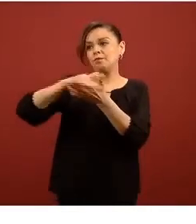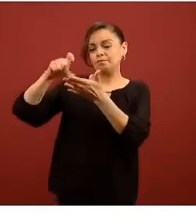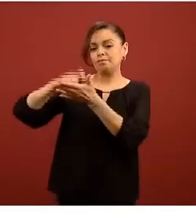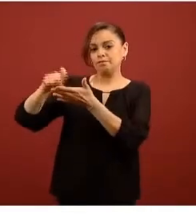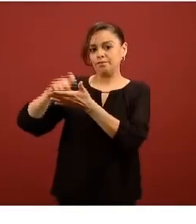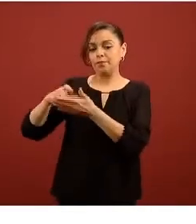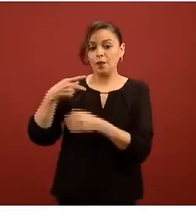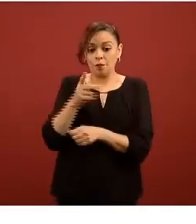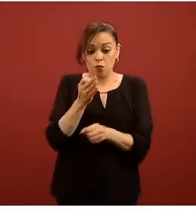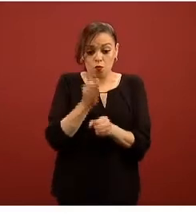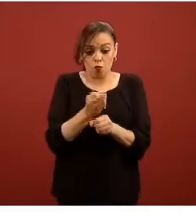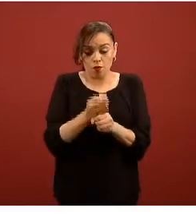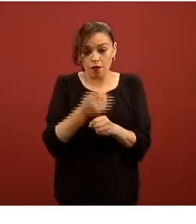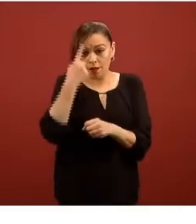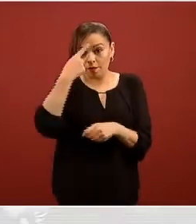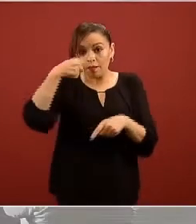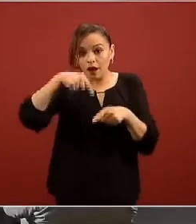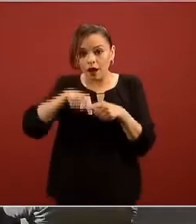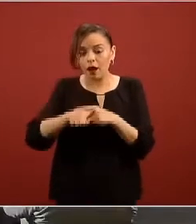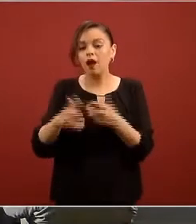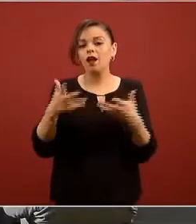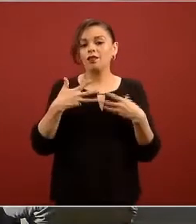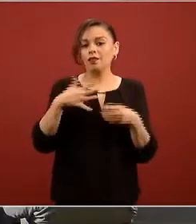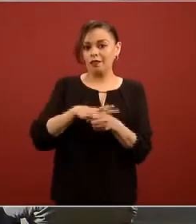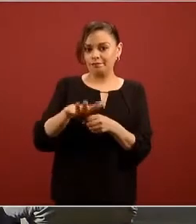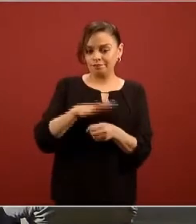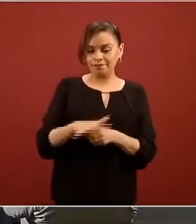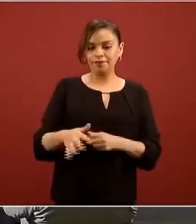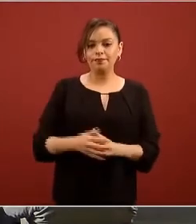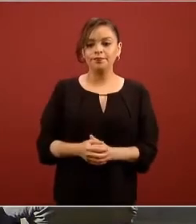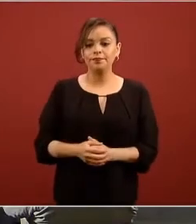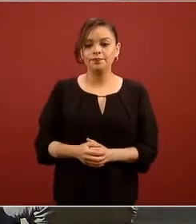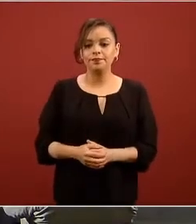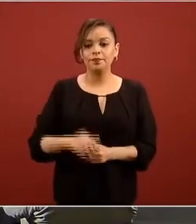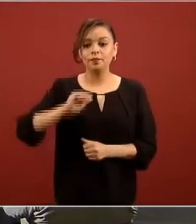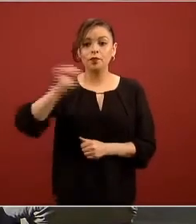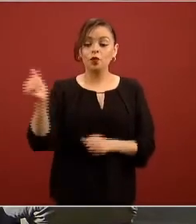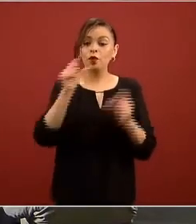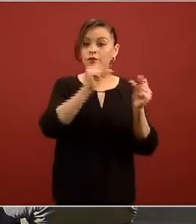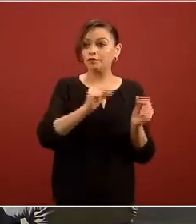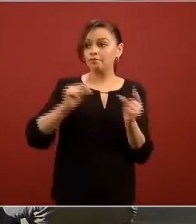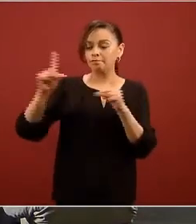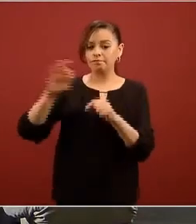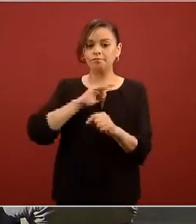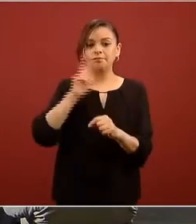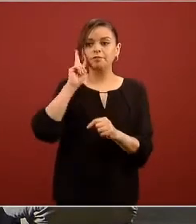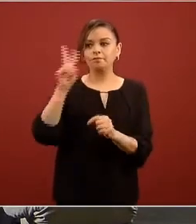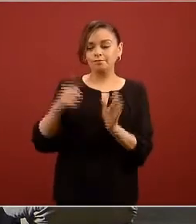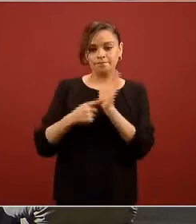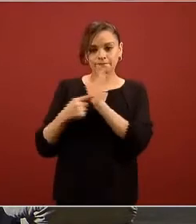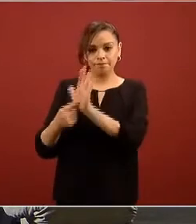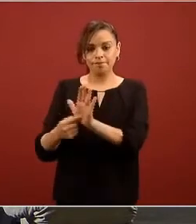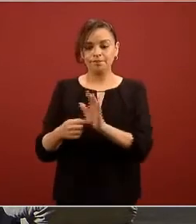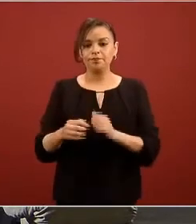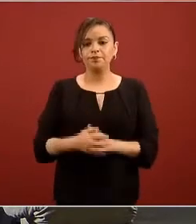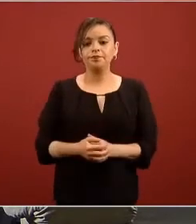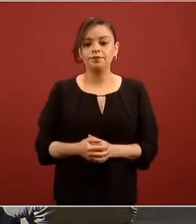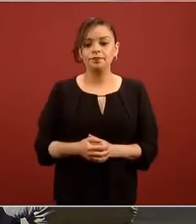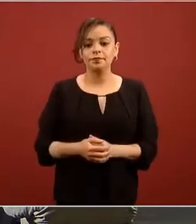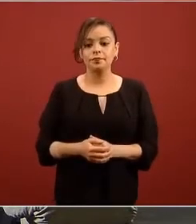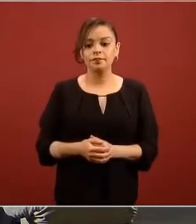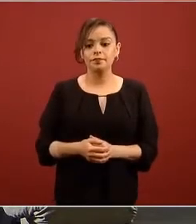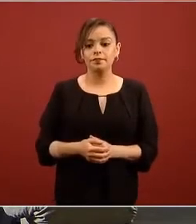inicialmente y en la siguiente transparencia les muestro que además de estos dos desarrollos y